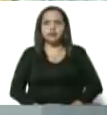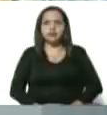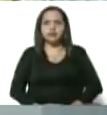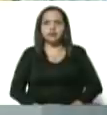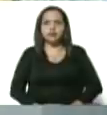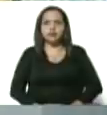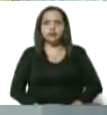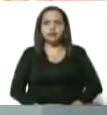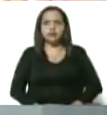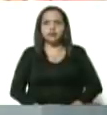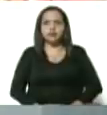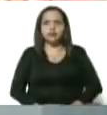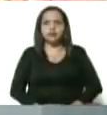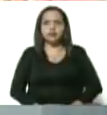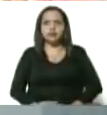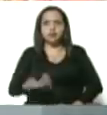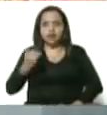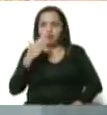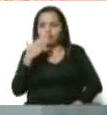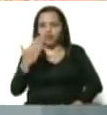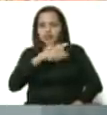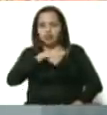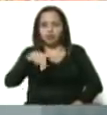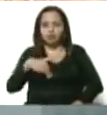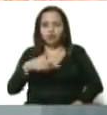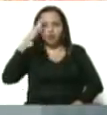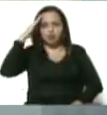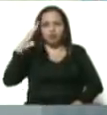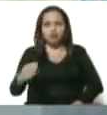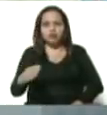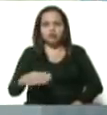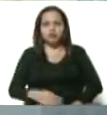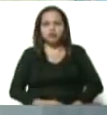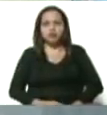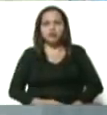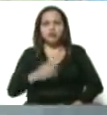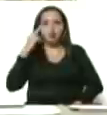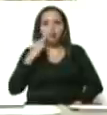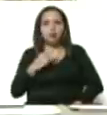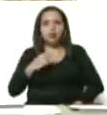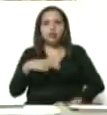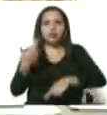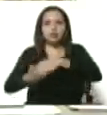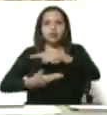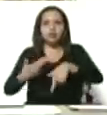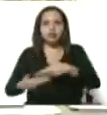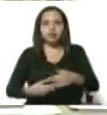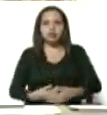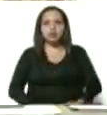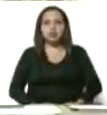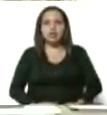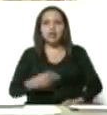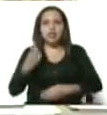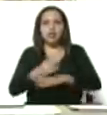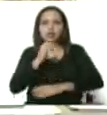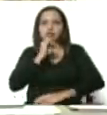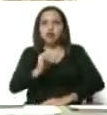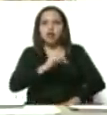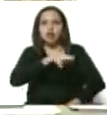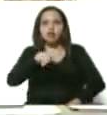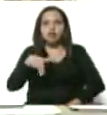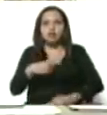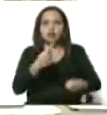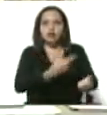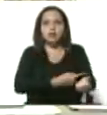también estando al frente de nuestras fuerzas bolivarianas, patrióticas, revolucionarias, tengo que informar que nuestro